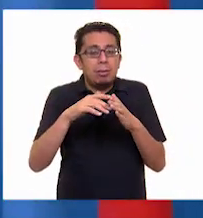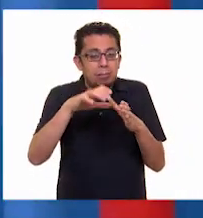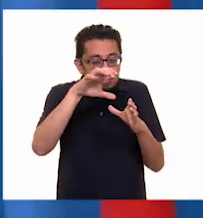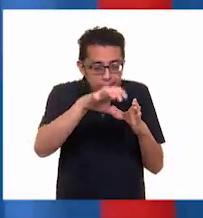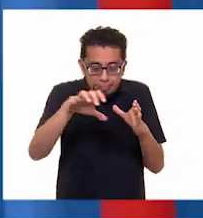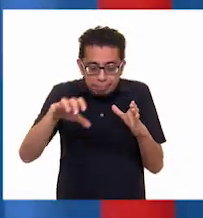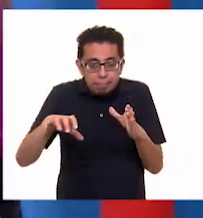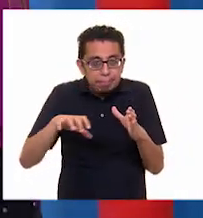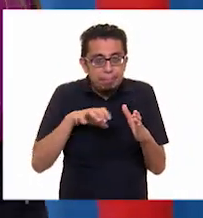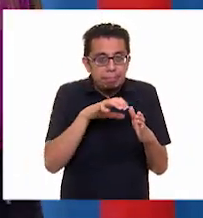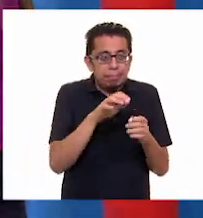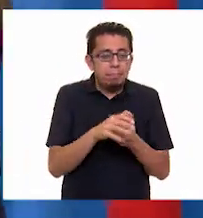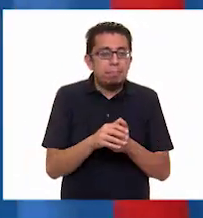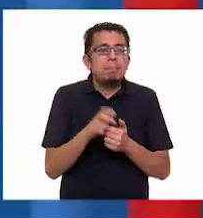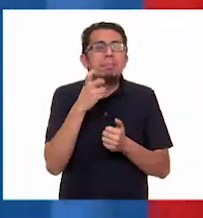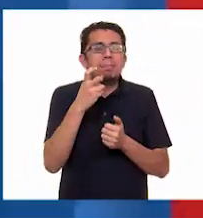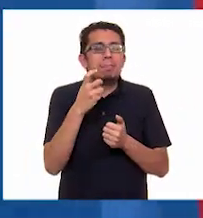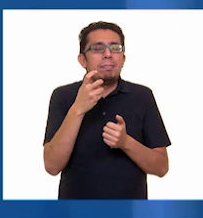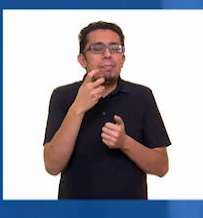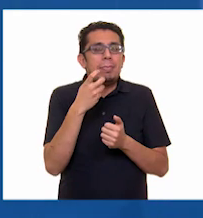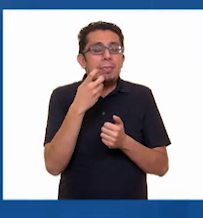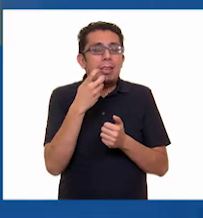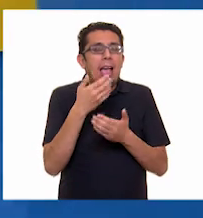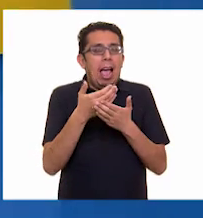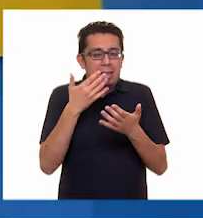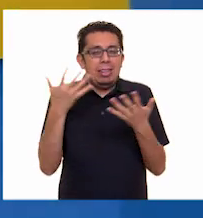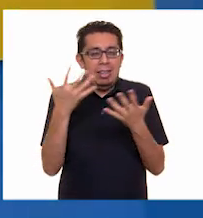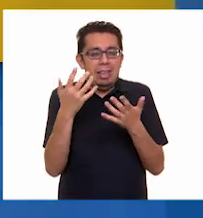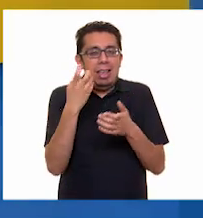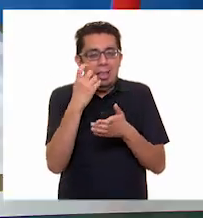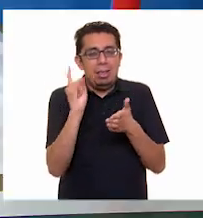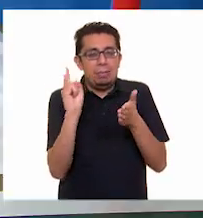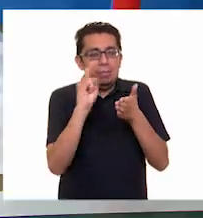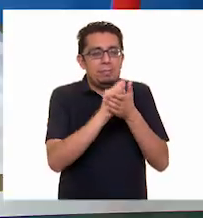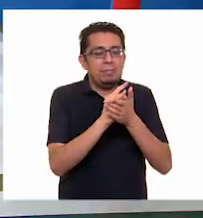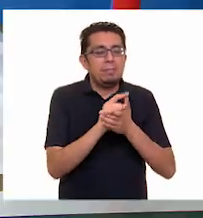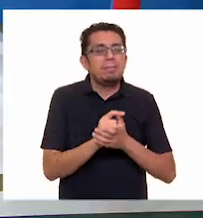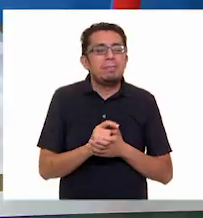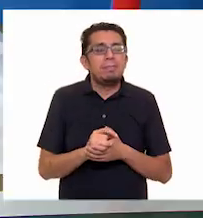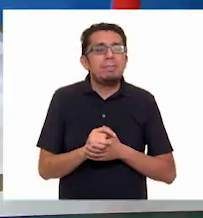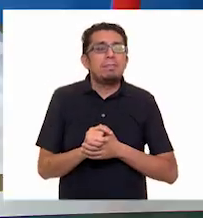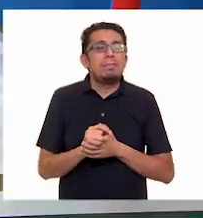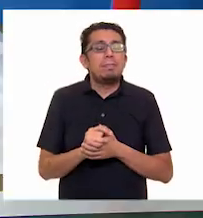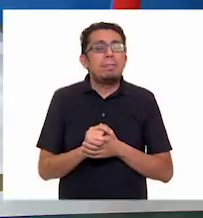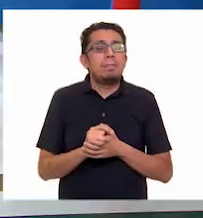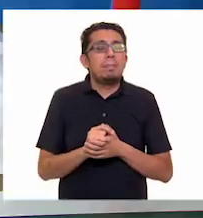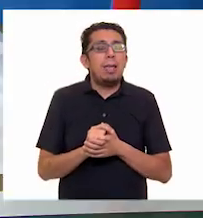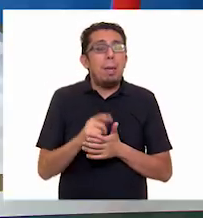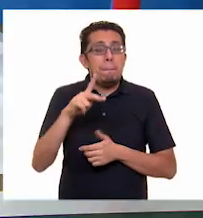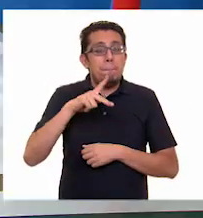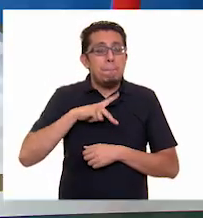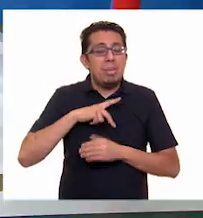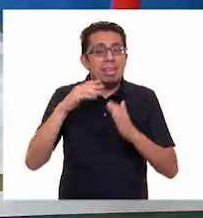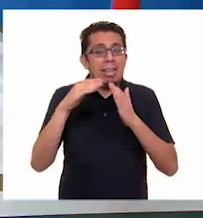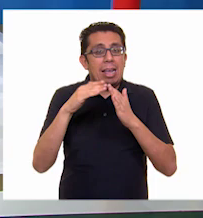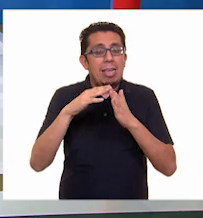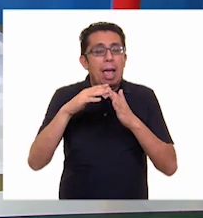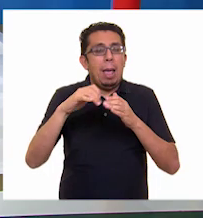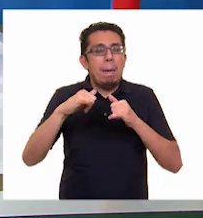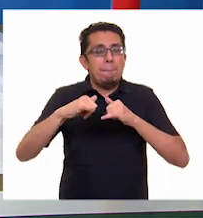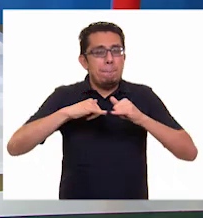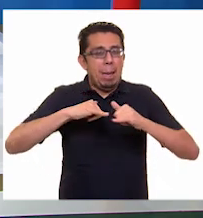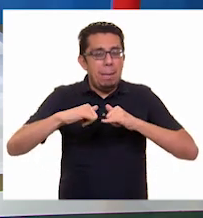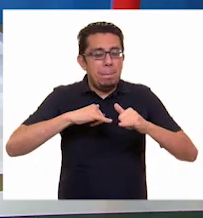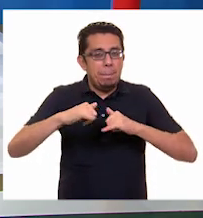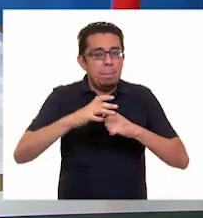este, el que ya habías hecho. Vamos a poner esta idea, croquis de mi casa. ¿Aquí va a estar? No, abajo